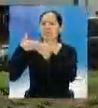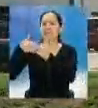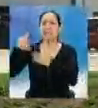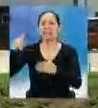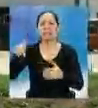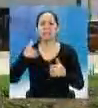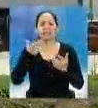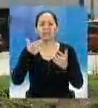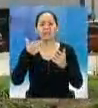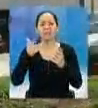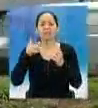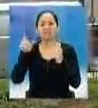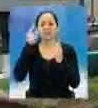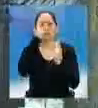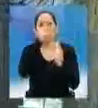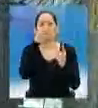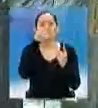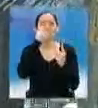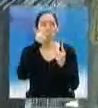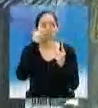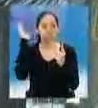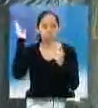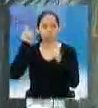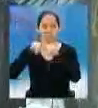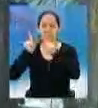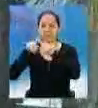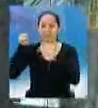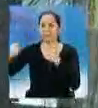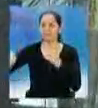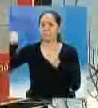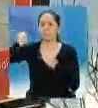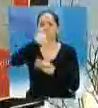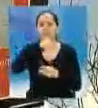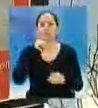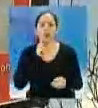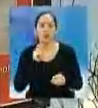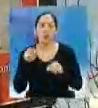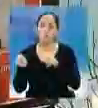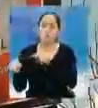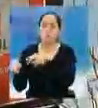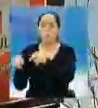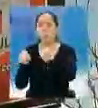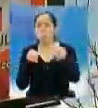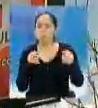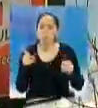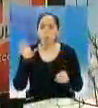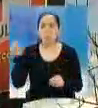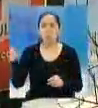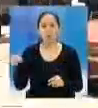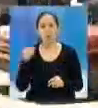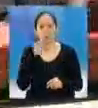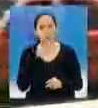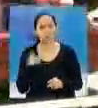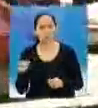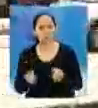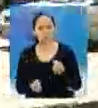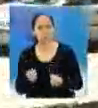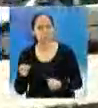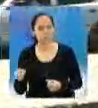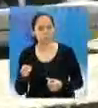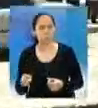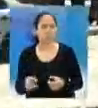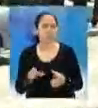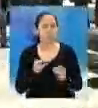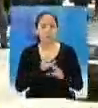como Centro Comercial Tzul, Centro Comercial Portal Petapa y Comercial Plaza Atanasio Tzul. Finalmente